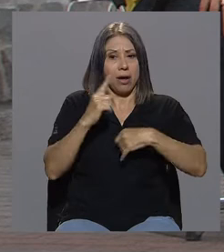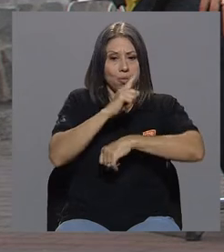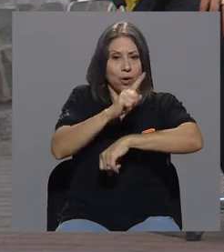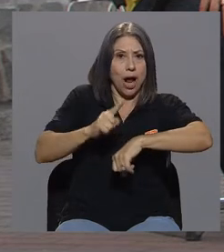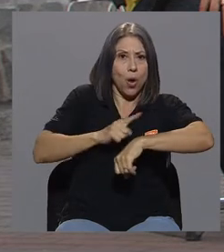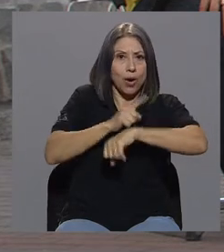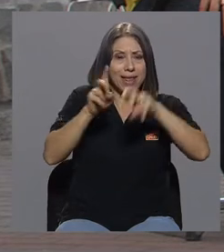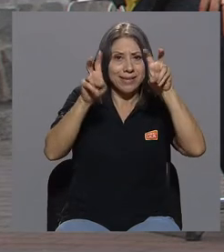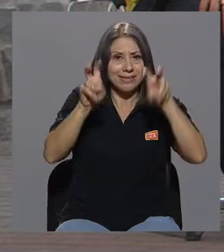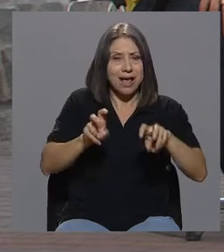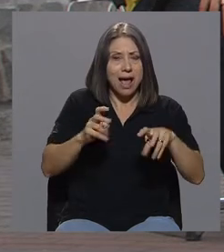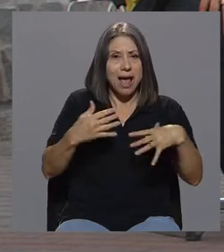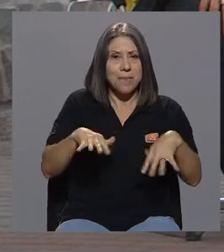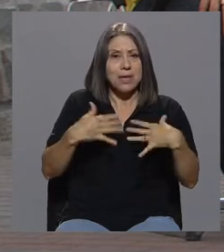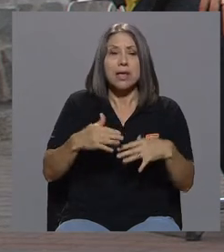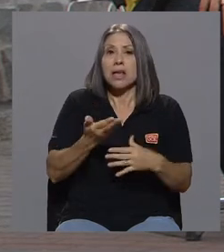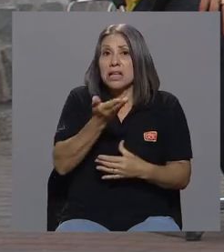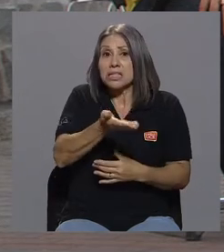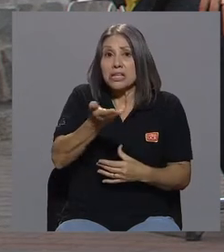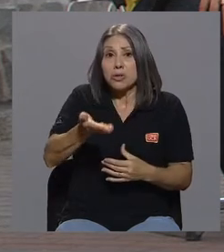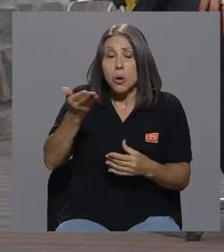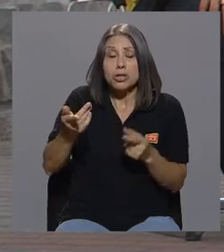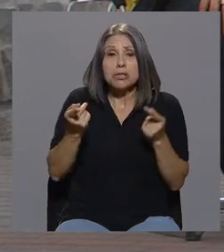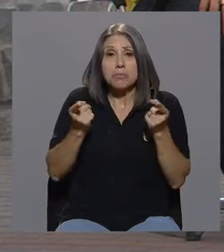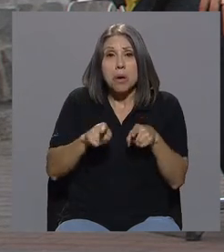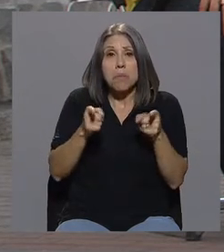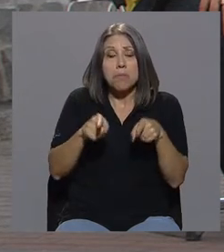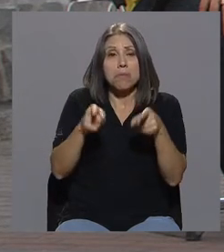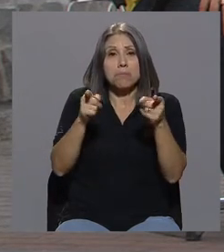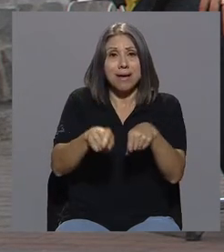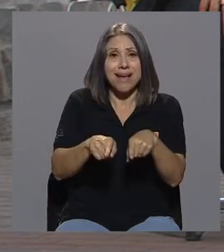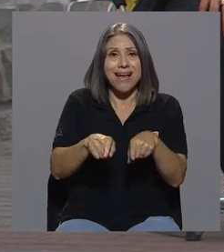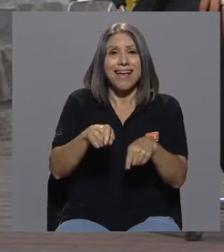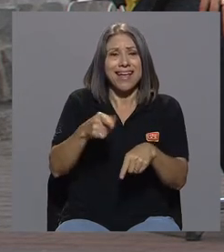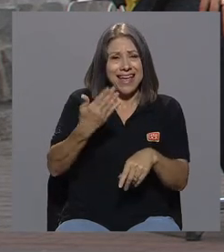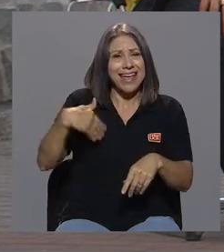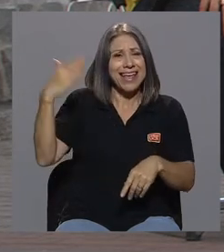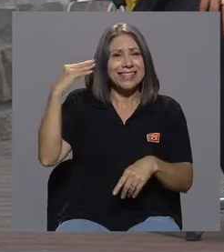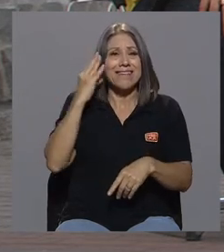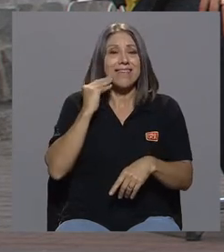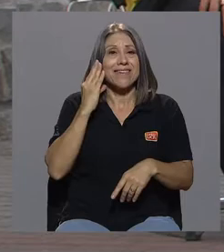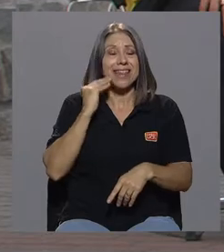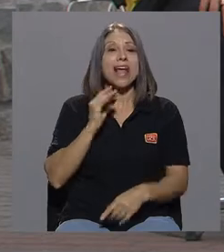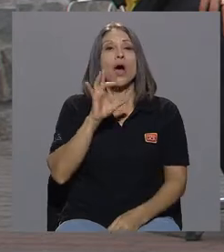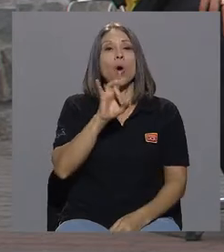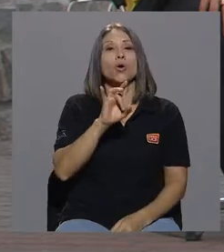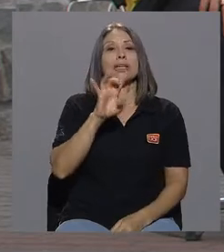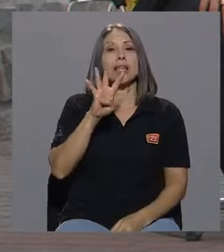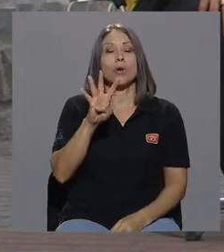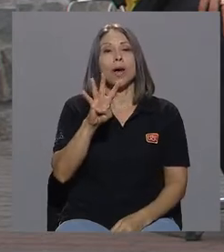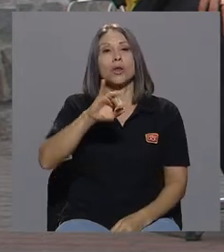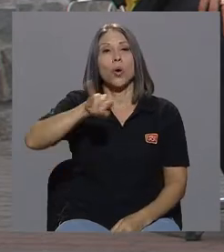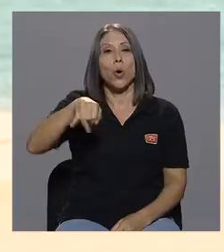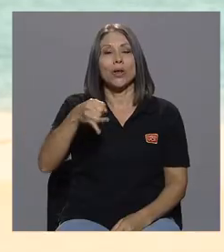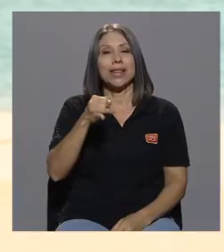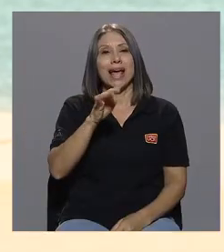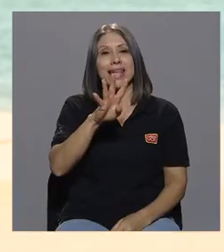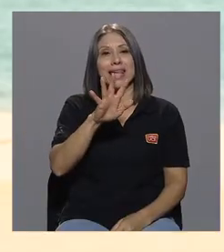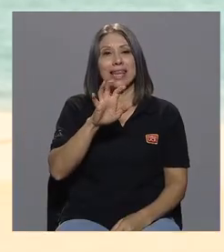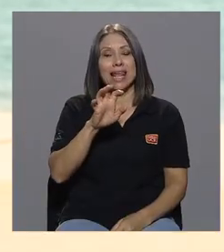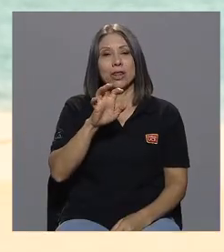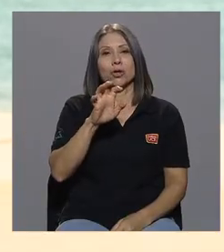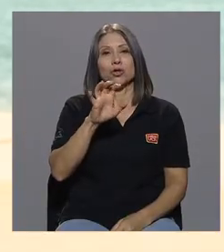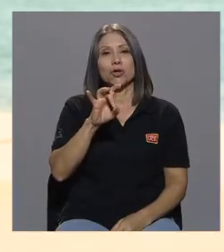fueron cosas que se dieron en esa vivencia y el 84J589 es definitivamente